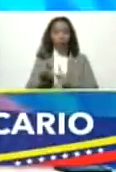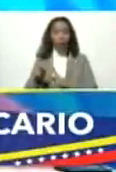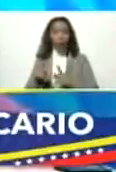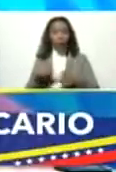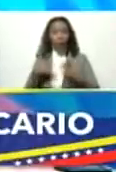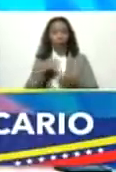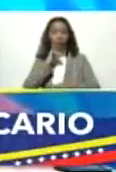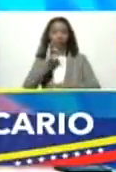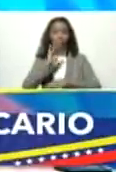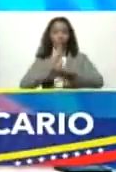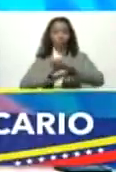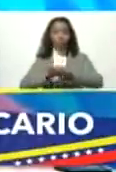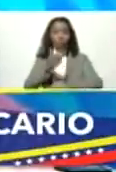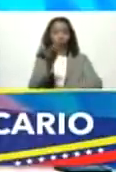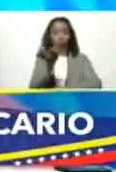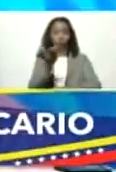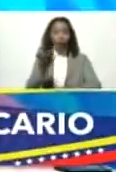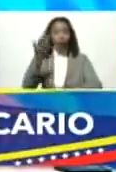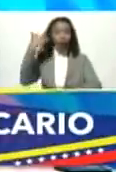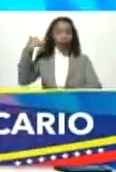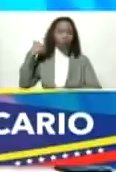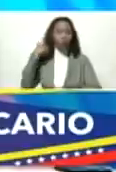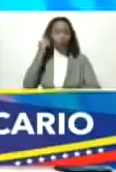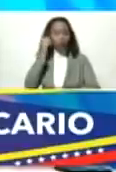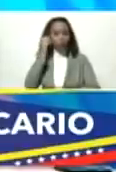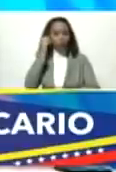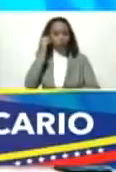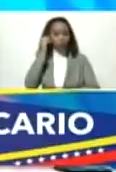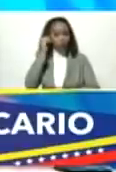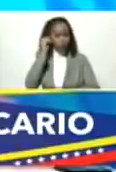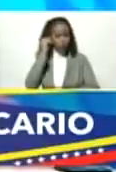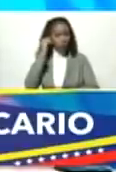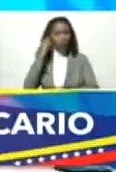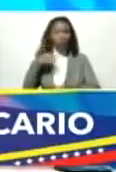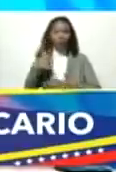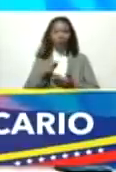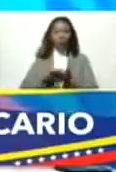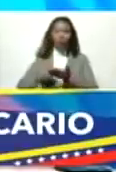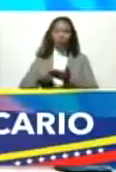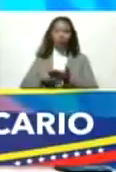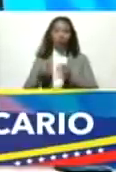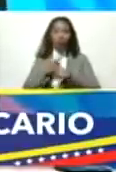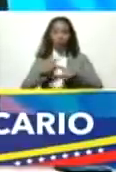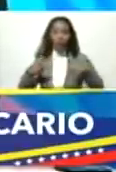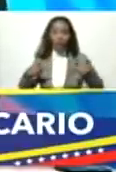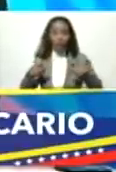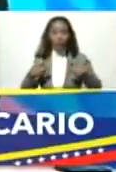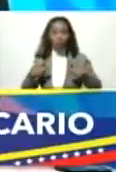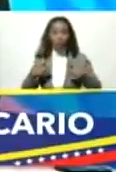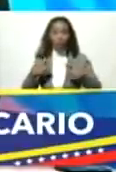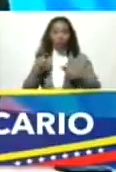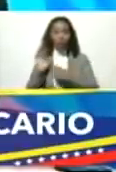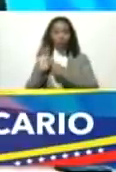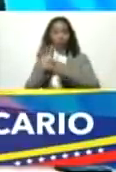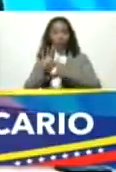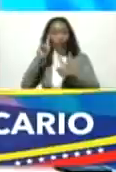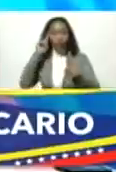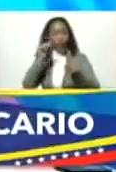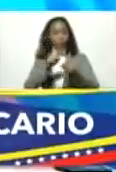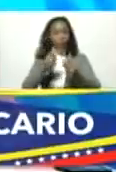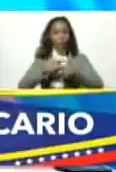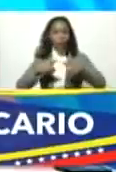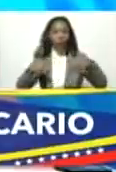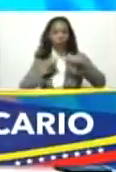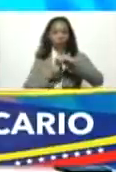anunció usted de recuperación crecimiento y apuntalar hacia la prosperidad